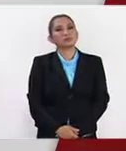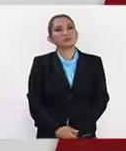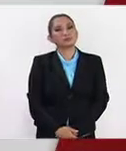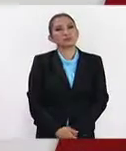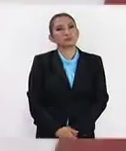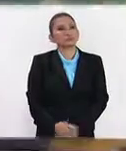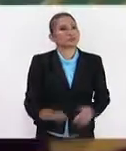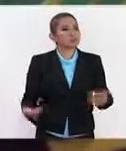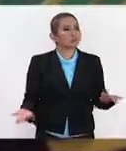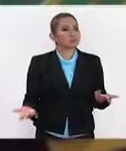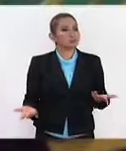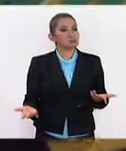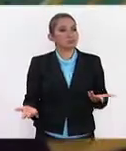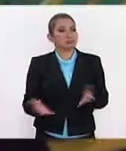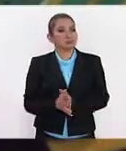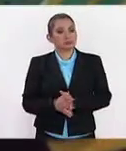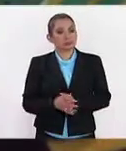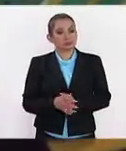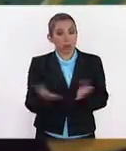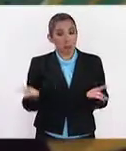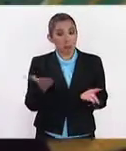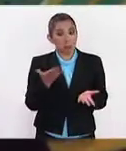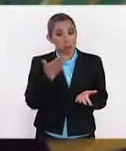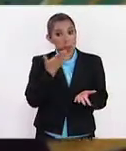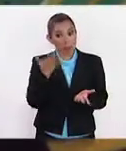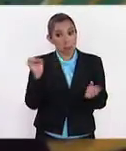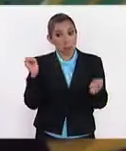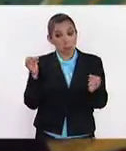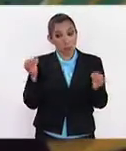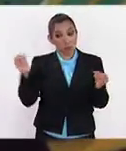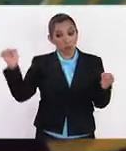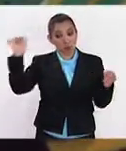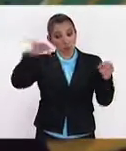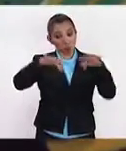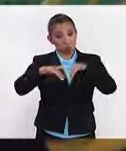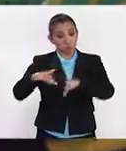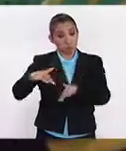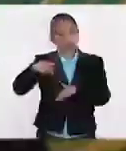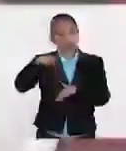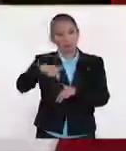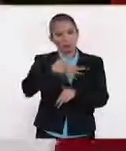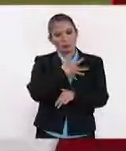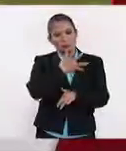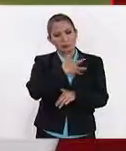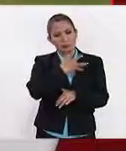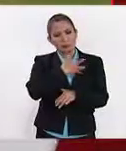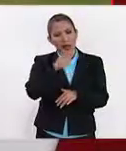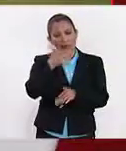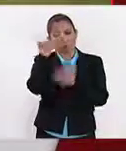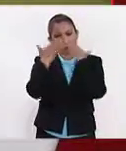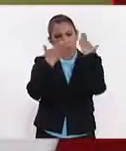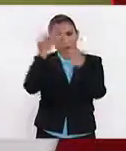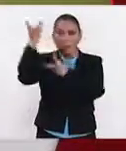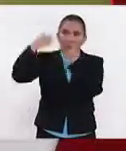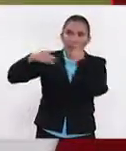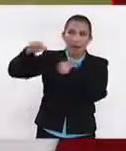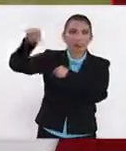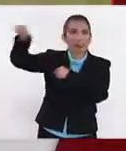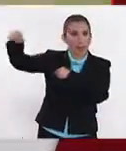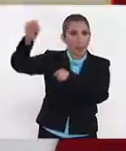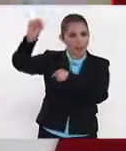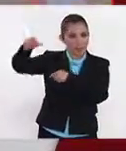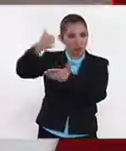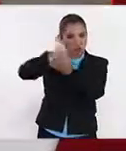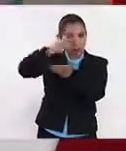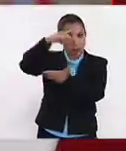Pues, es buena la afluencia, ya que hemos tenido estudiantes que vienen incluso de la